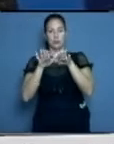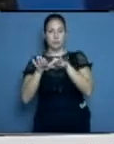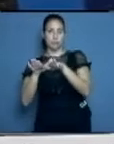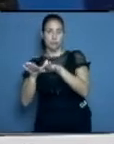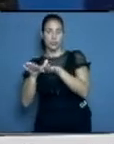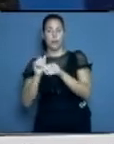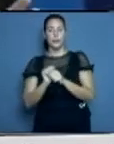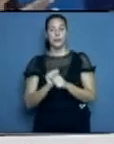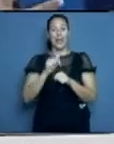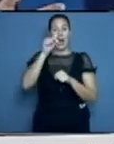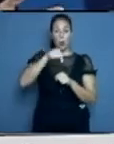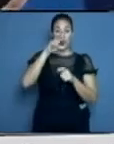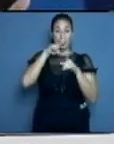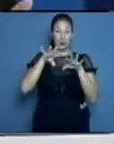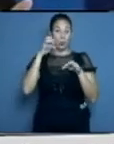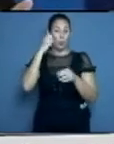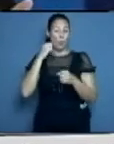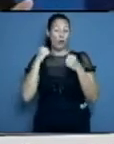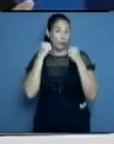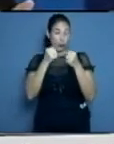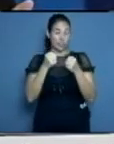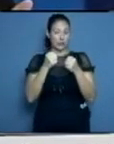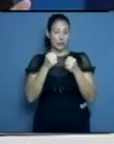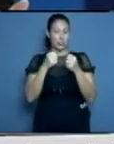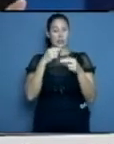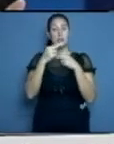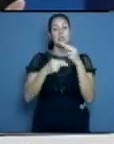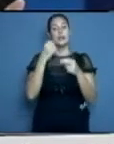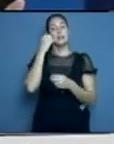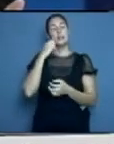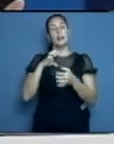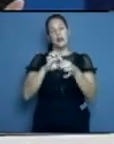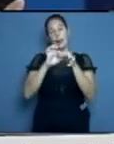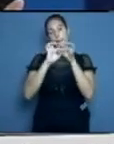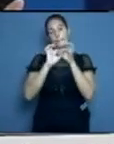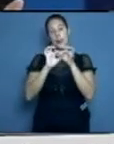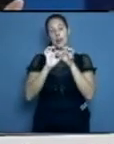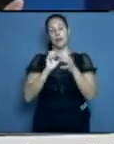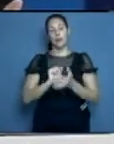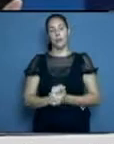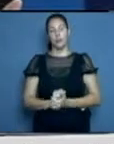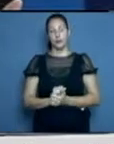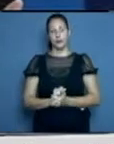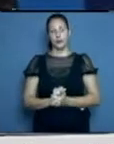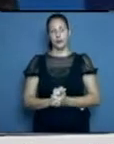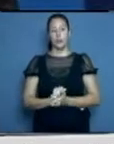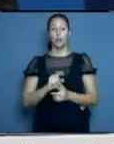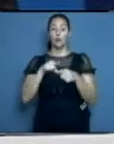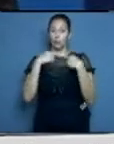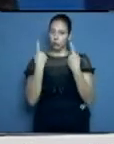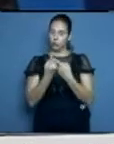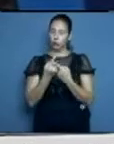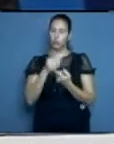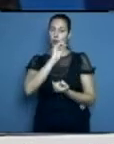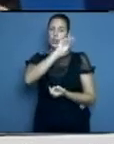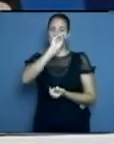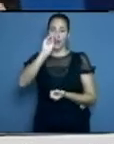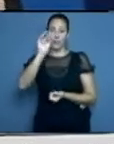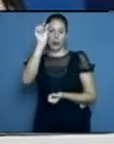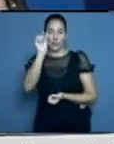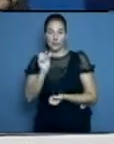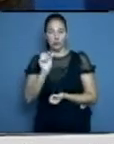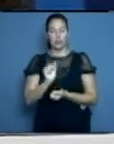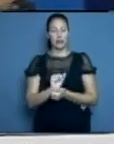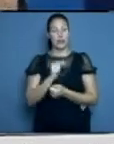acuden tardíamente a la atención médica. Nosotros le hacemos un llamado en que las personas, en cuanto se